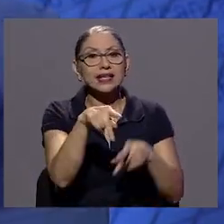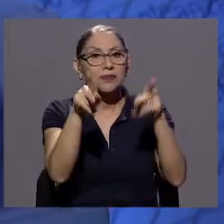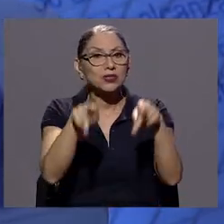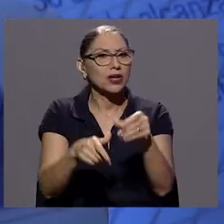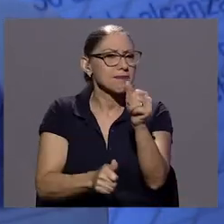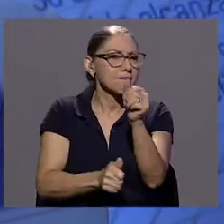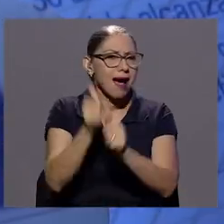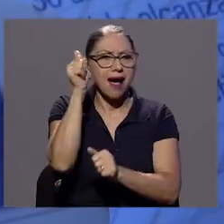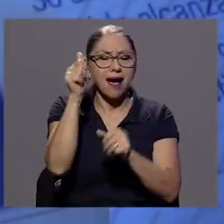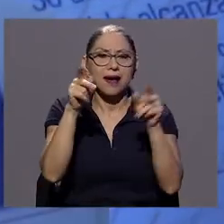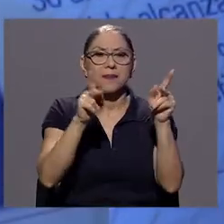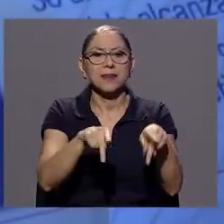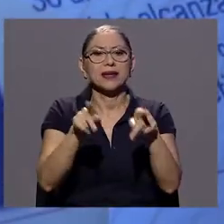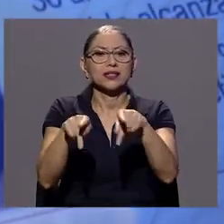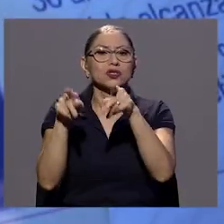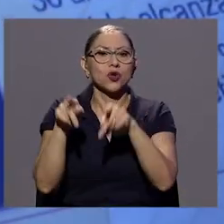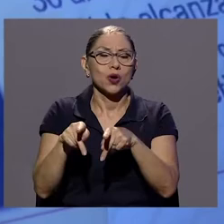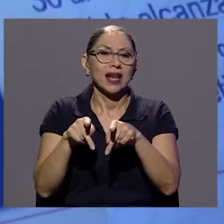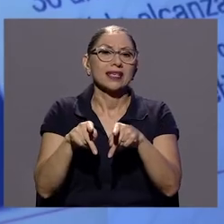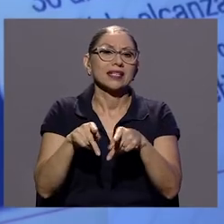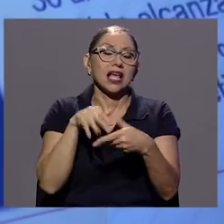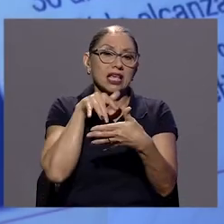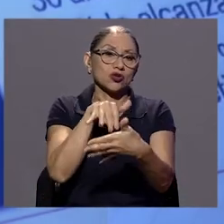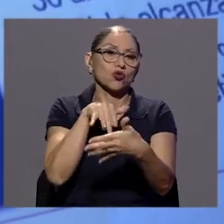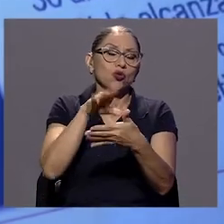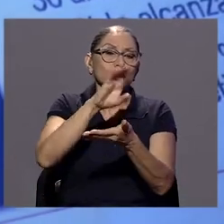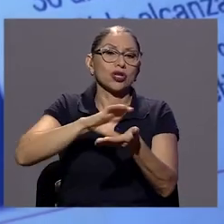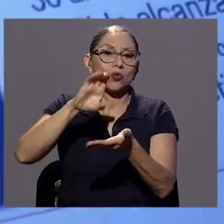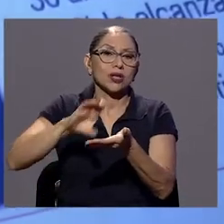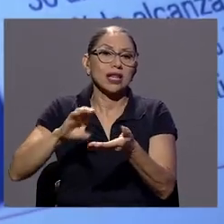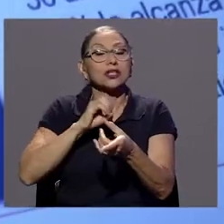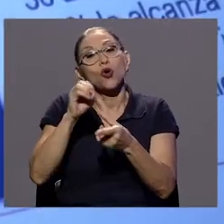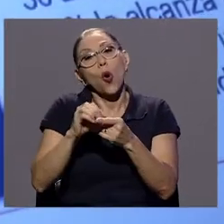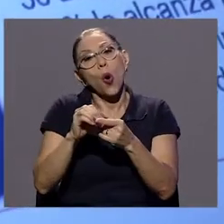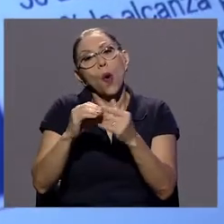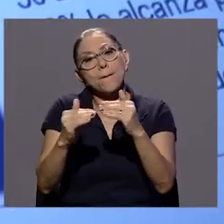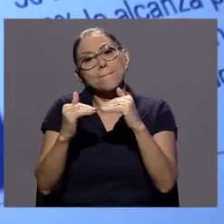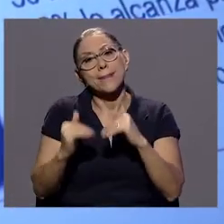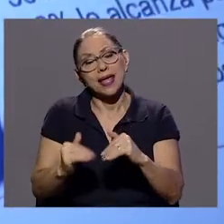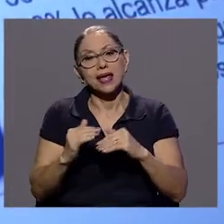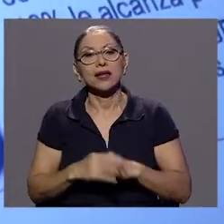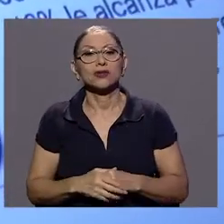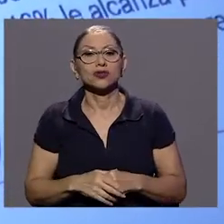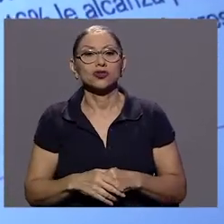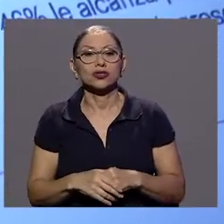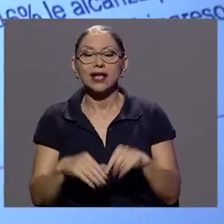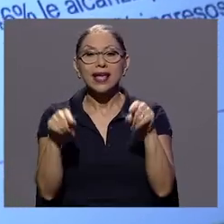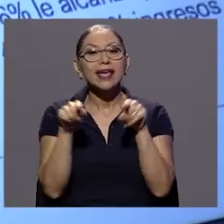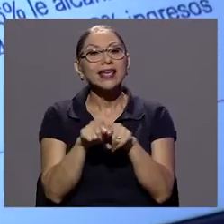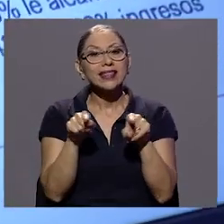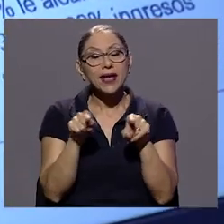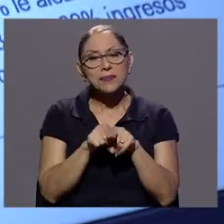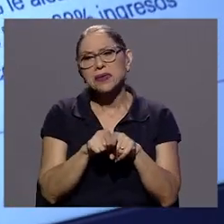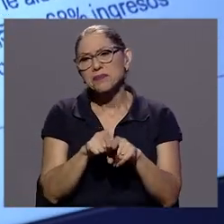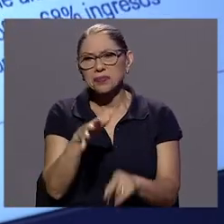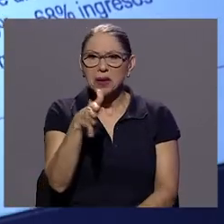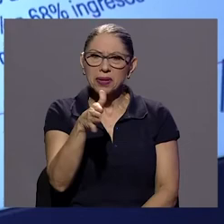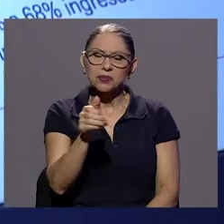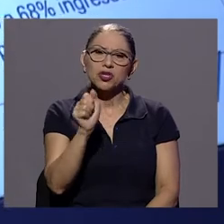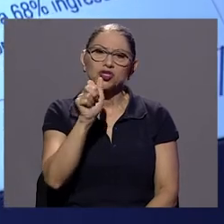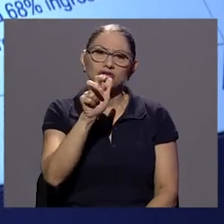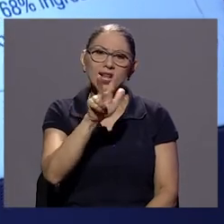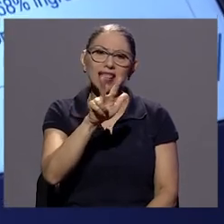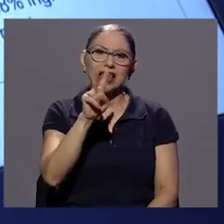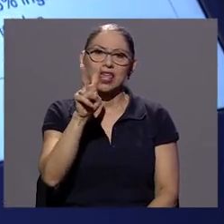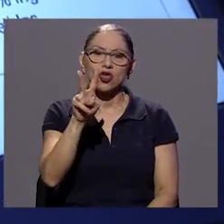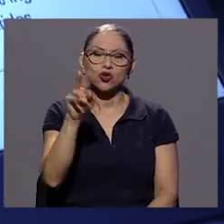también mayoritariamente personas que están en secundaria o menos. Y además hay una proporción como alrededor